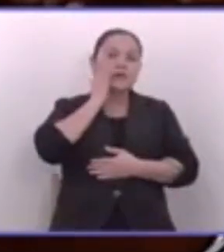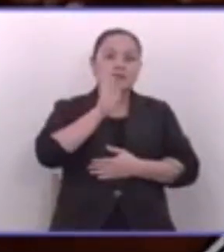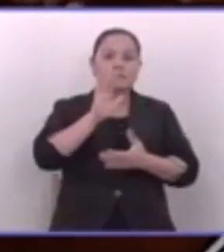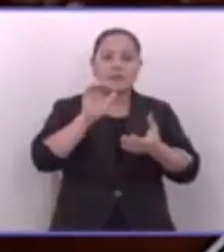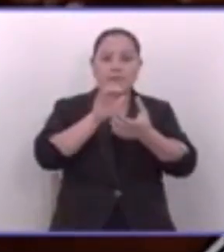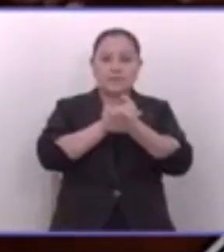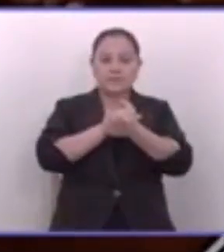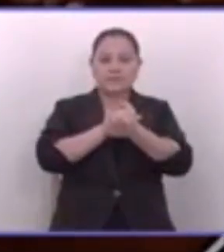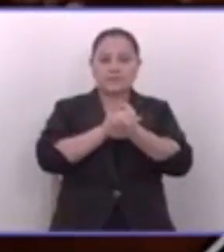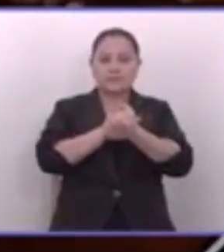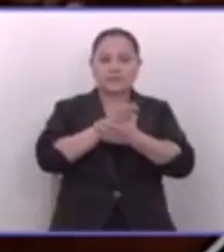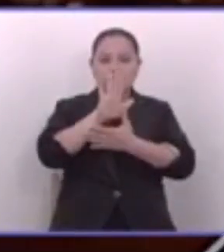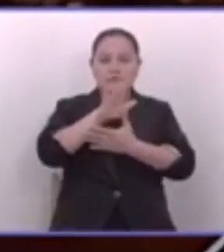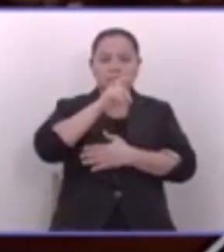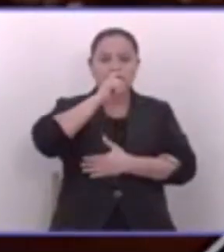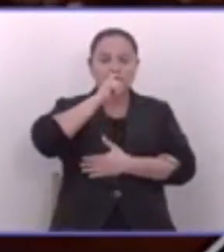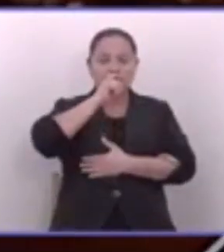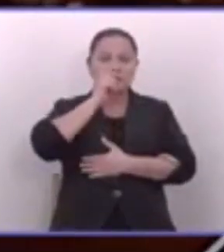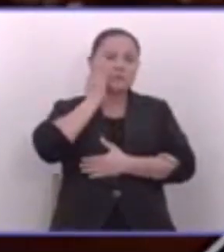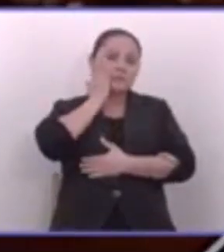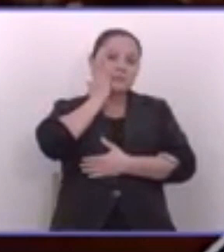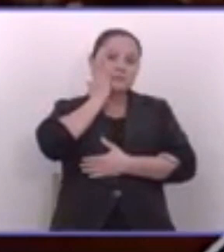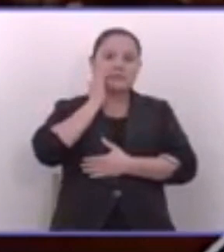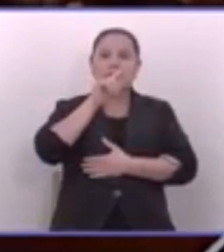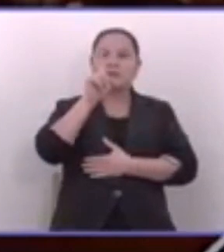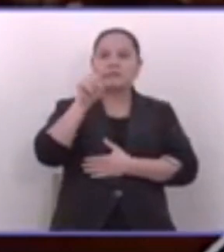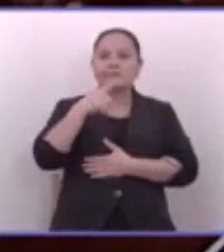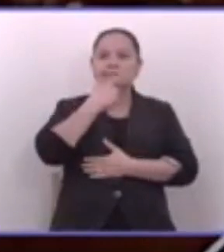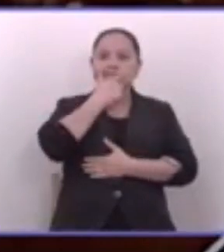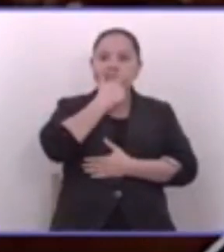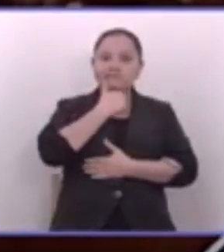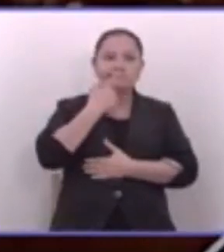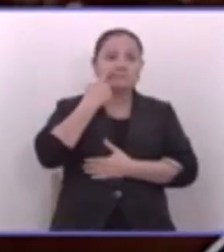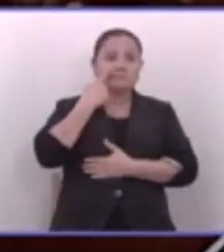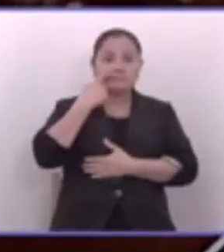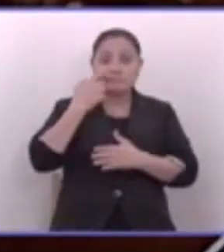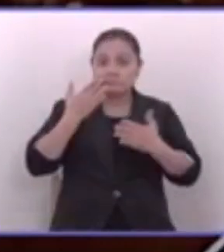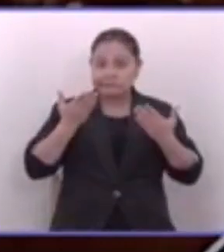sus esposas, sus padres preguntan dónde están.